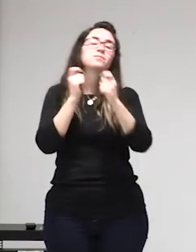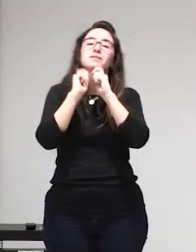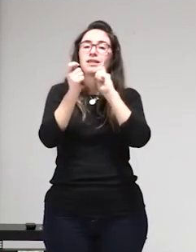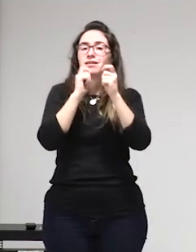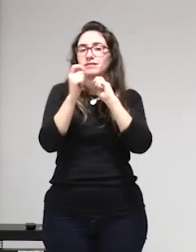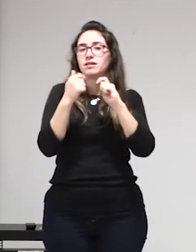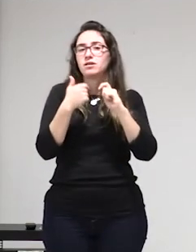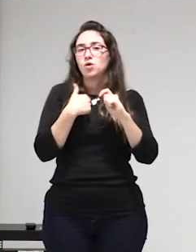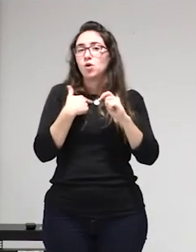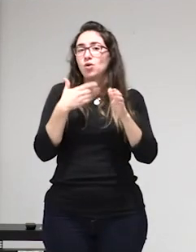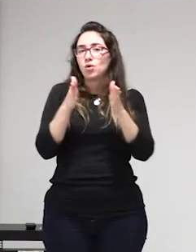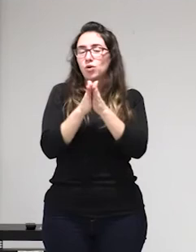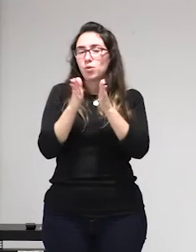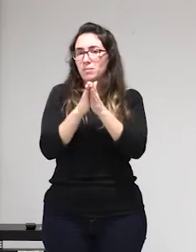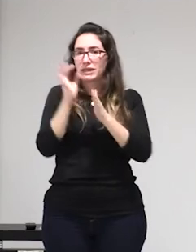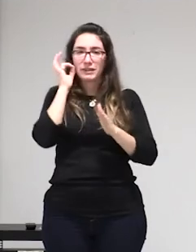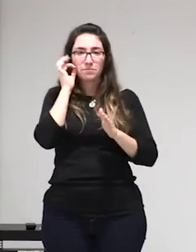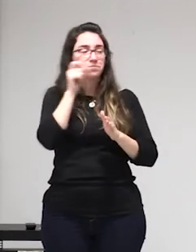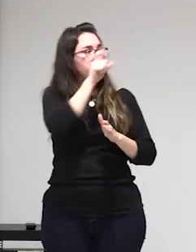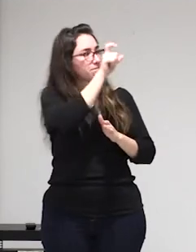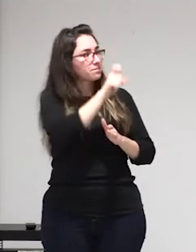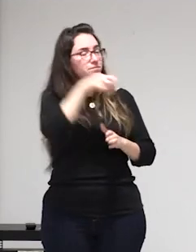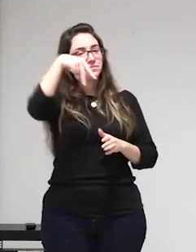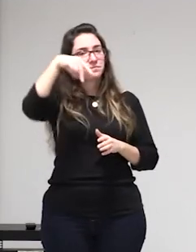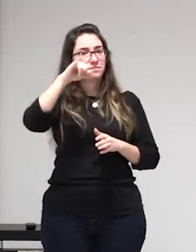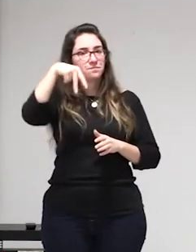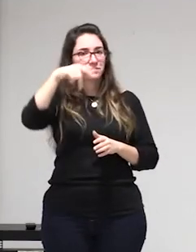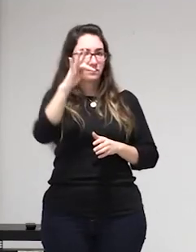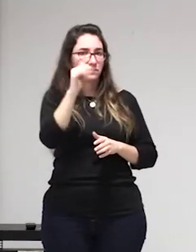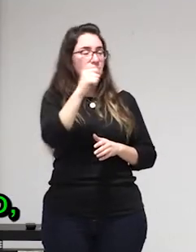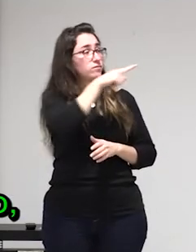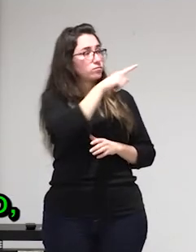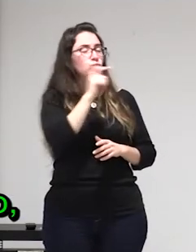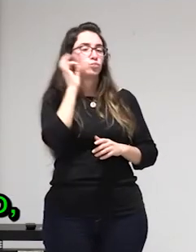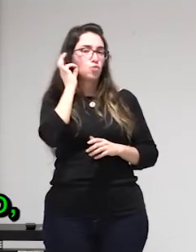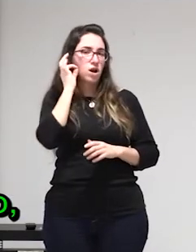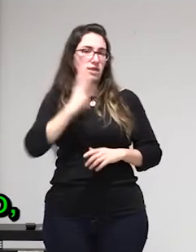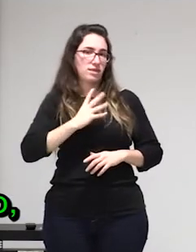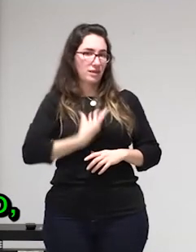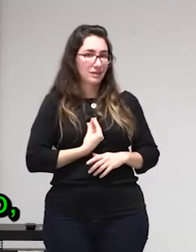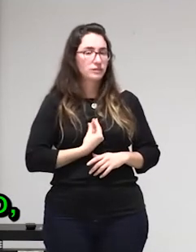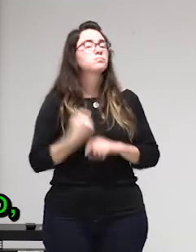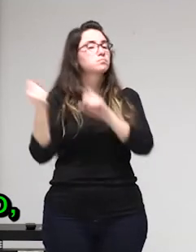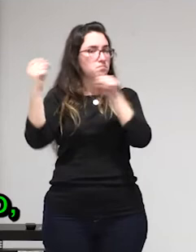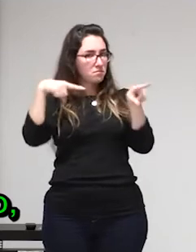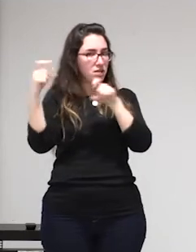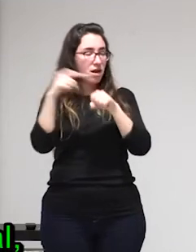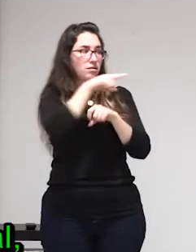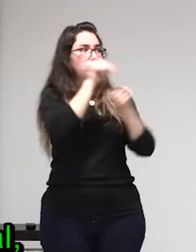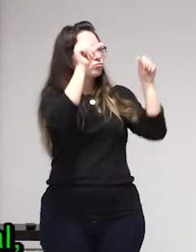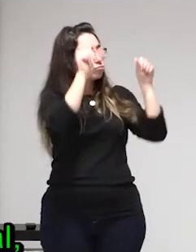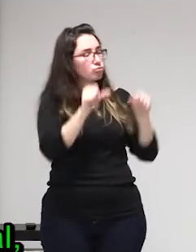remedio entonces si sucediera eso yo pido que cada una se pregunte y las que posteriormente vean el vídeo se pregunten